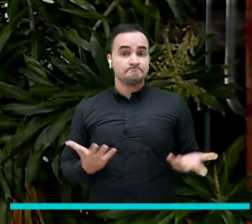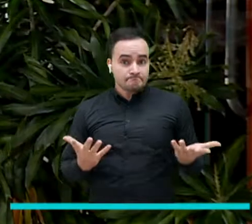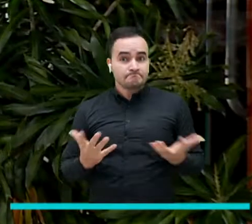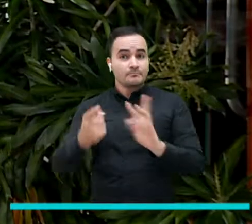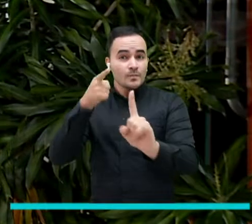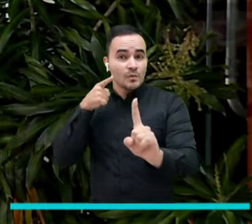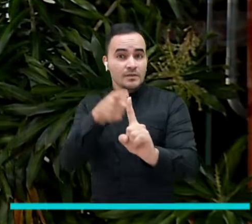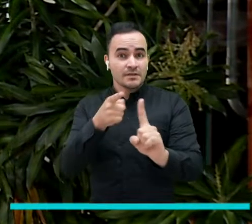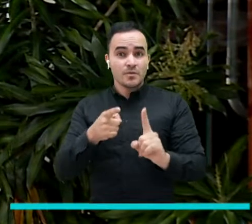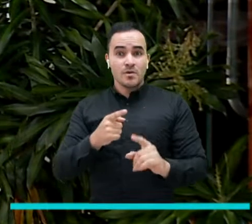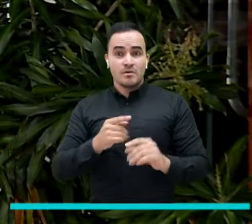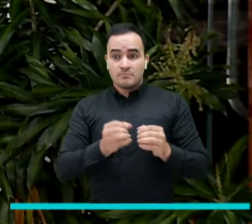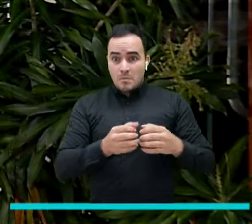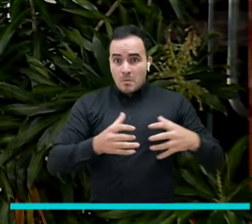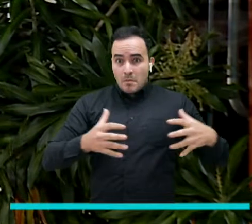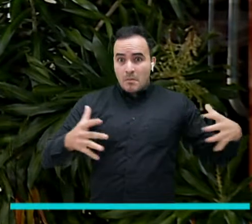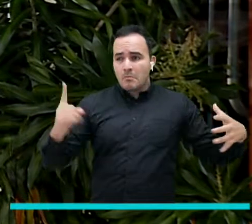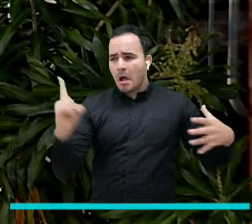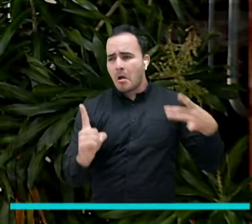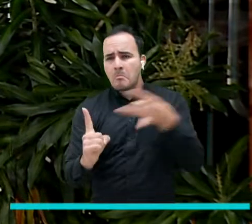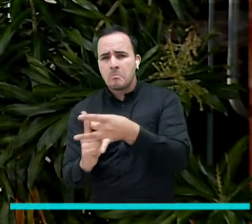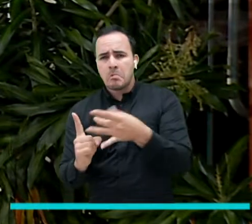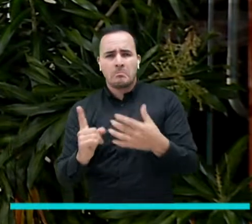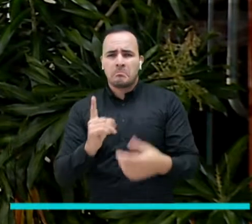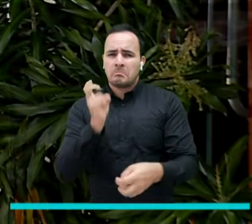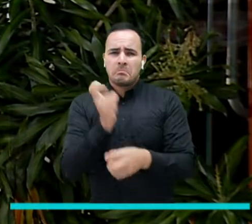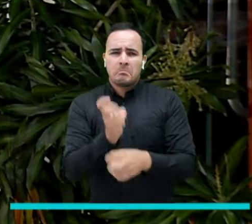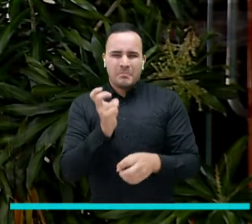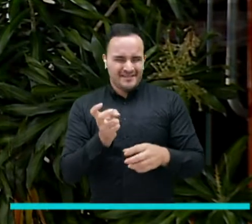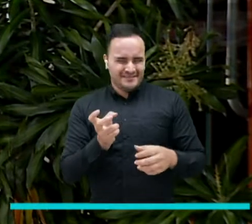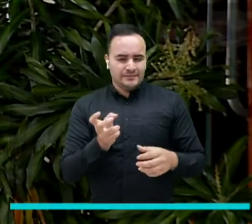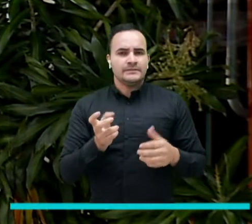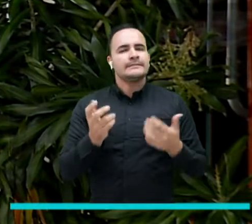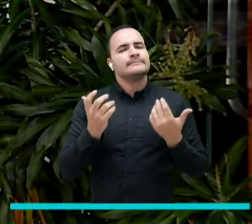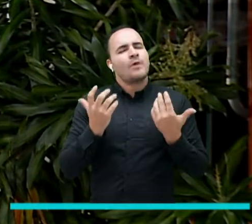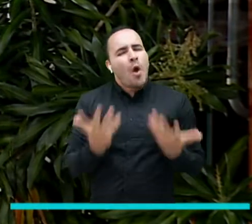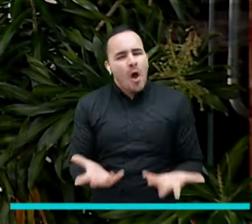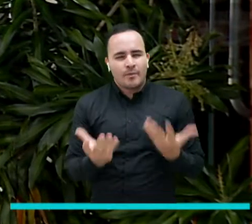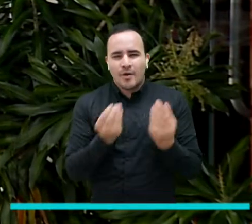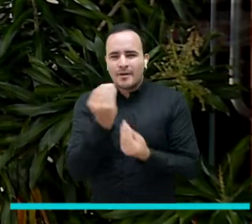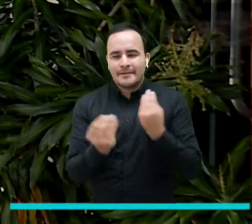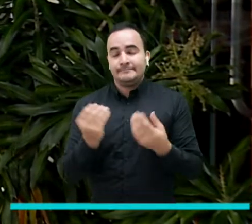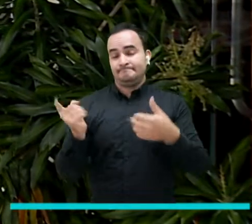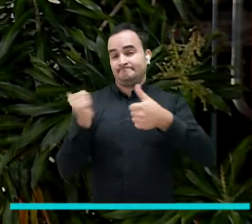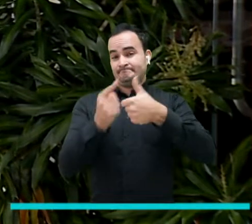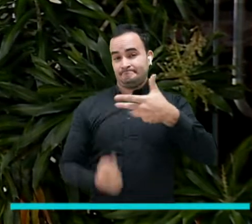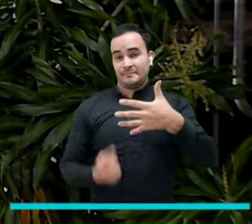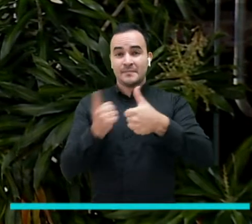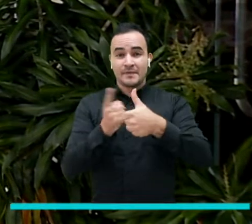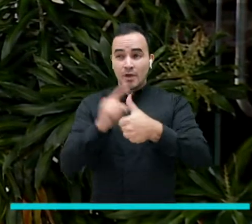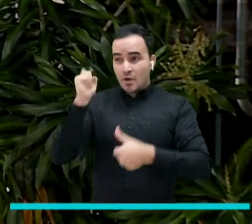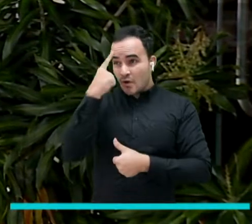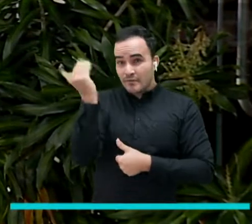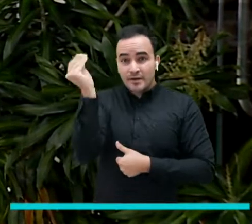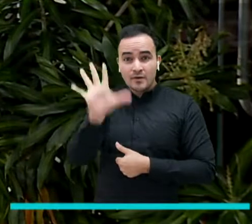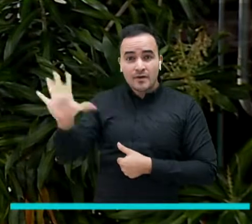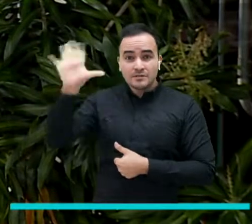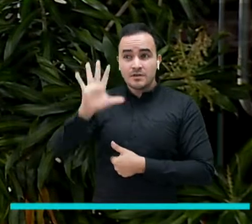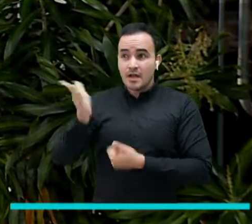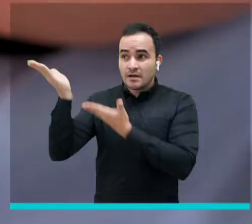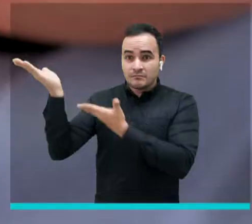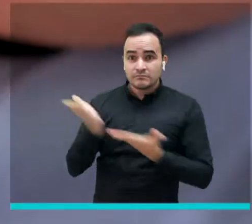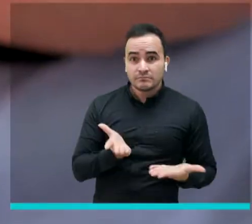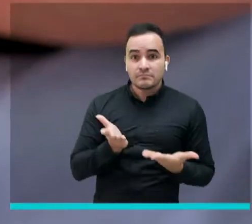nosotros lograr la inmunidad tenemos que tener varias varias cosas en juego una tener los insumos por parte del gobierno